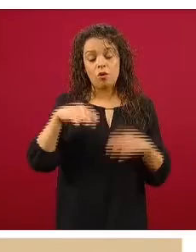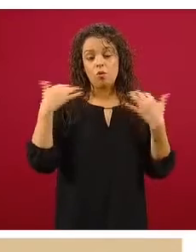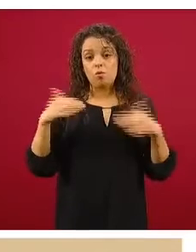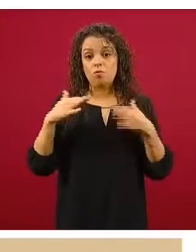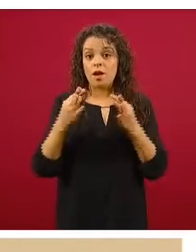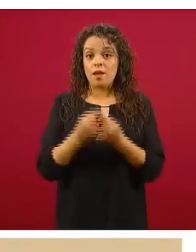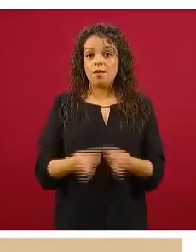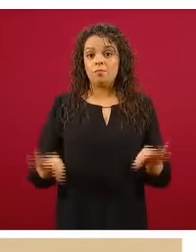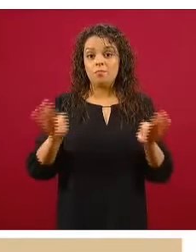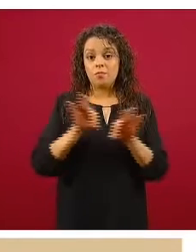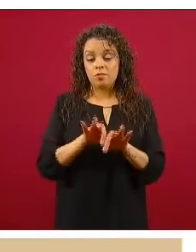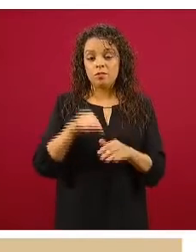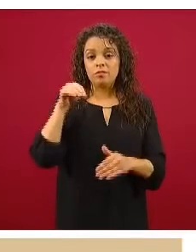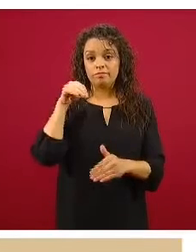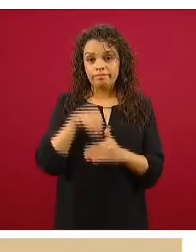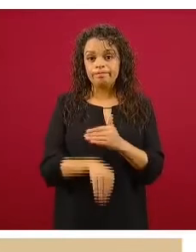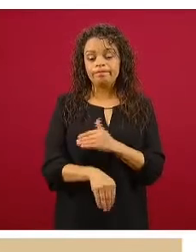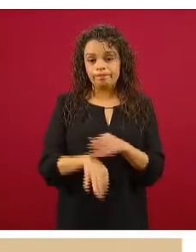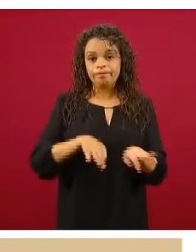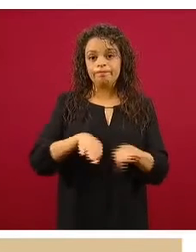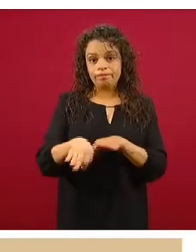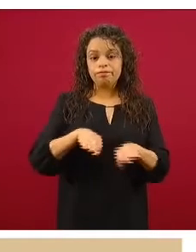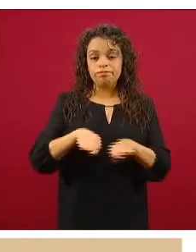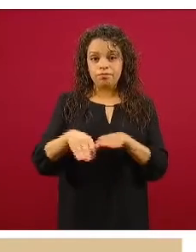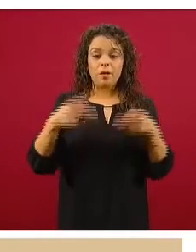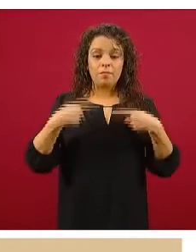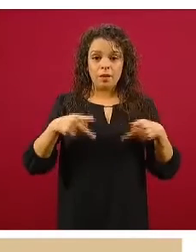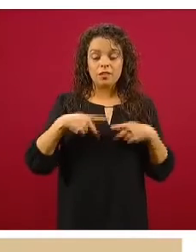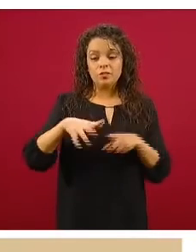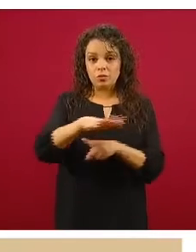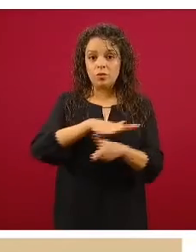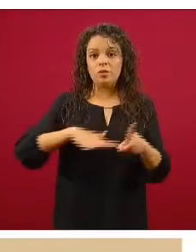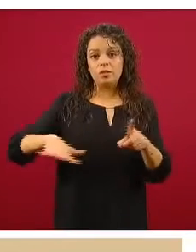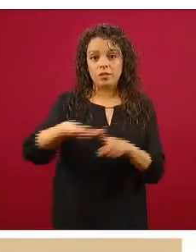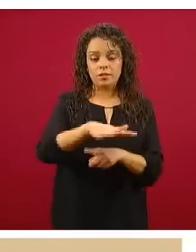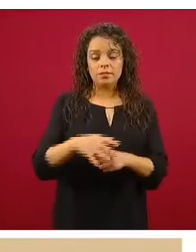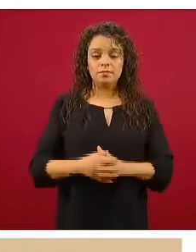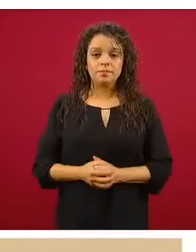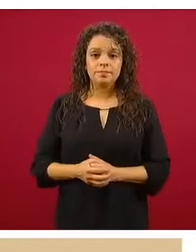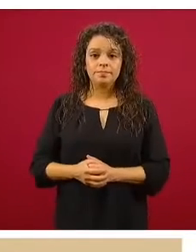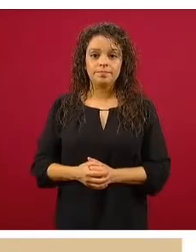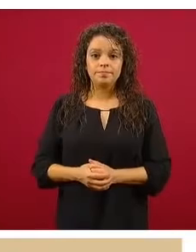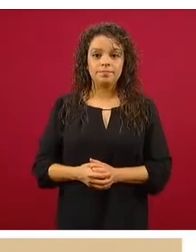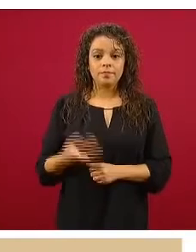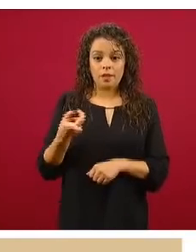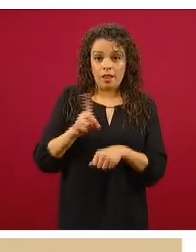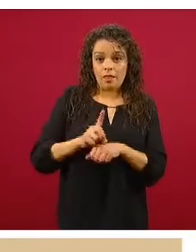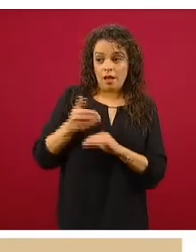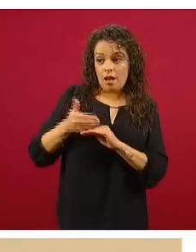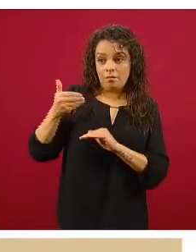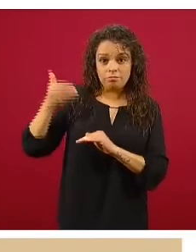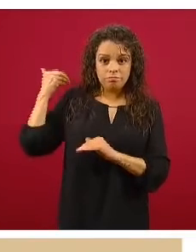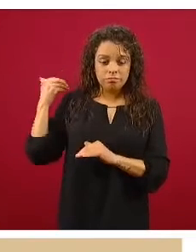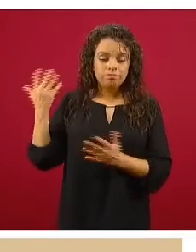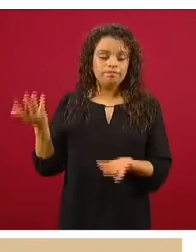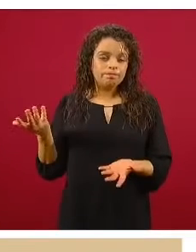en pérdida de empleo. Por eso es que el día… hace unos días traíamos